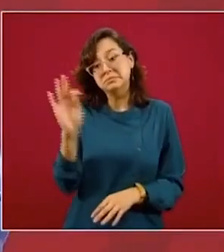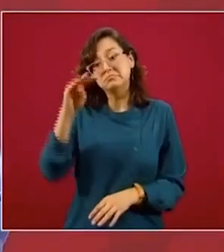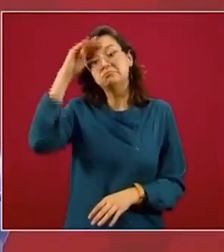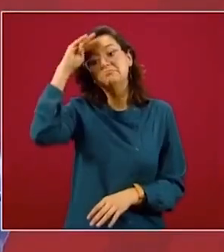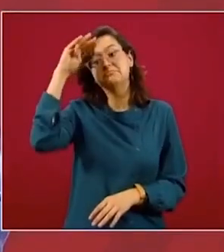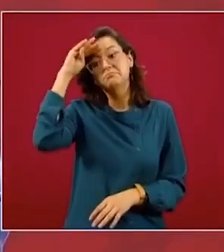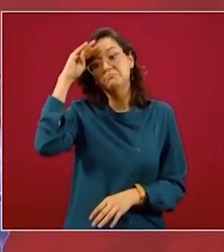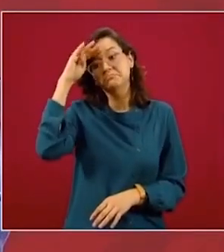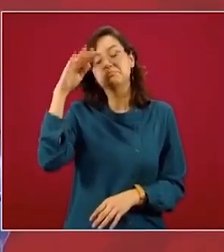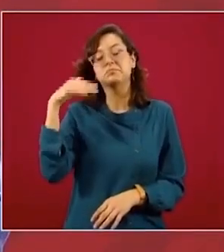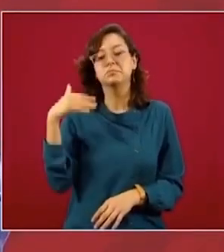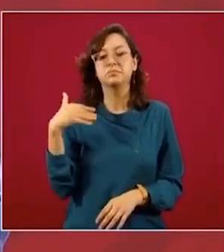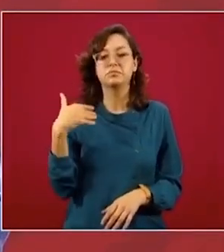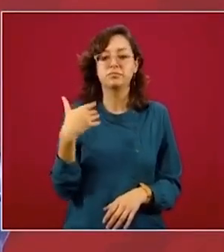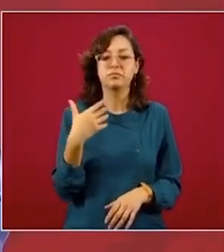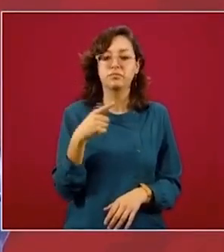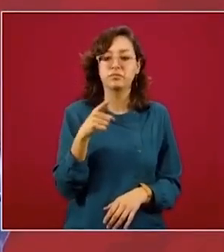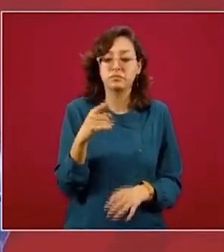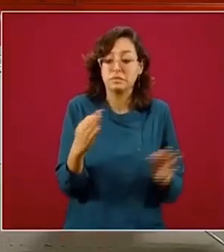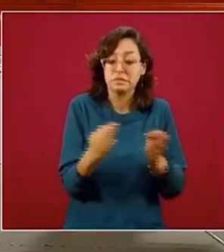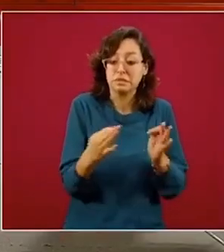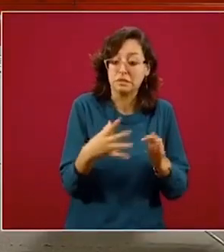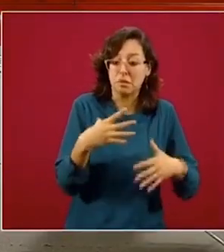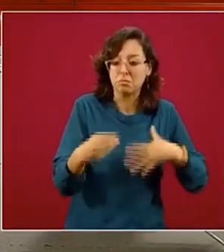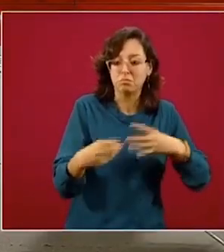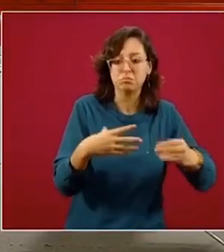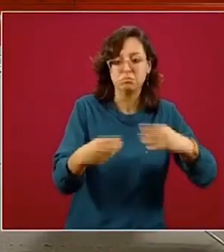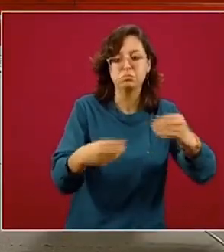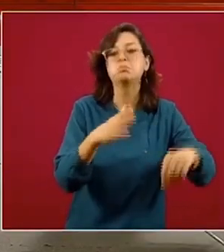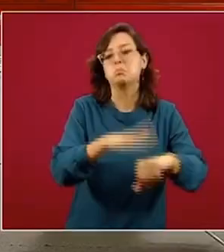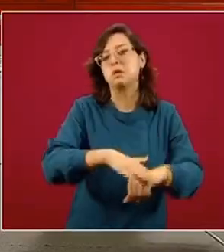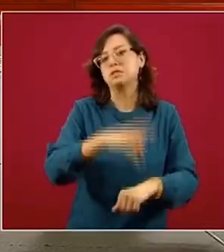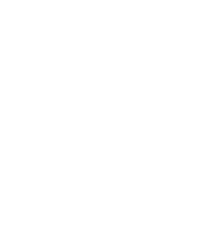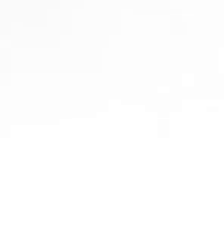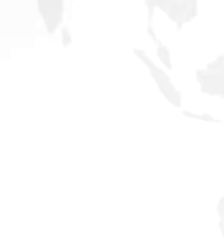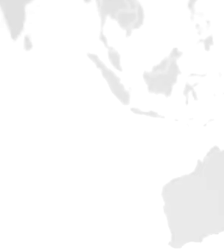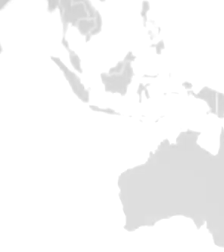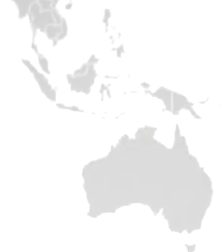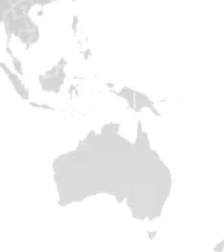que es más favorable la transmisión en temporadas frías.